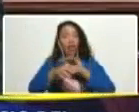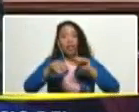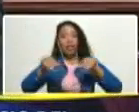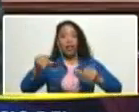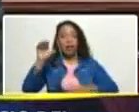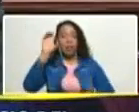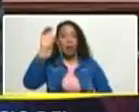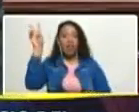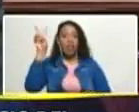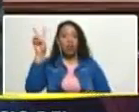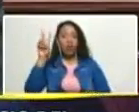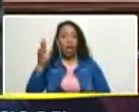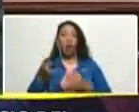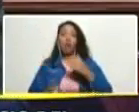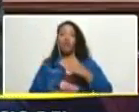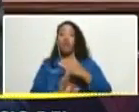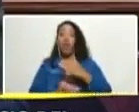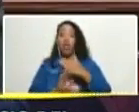y todavía